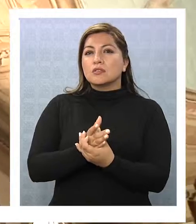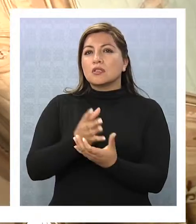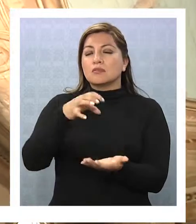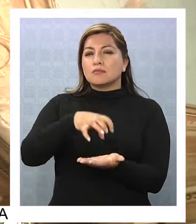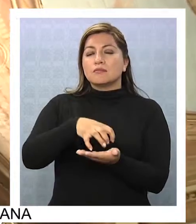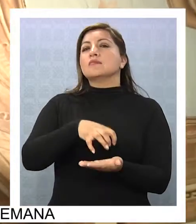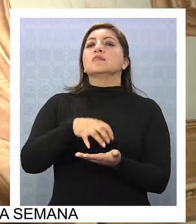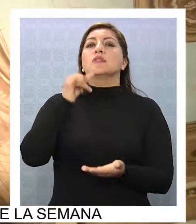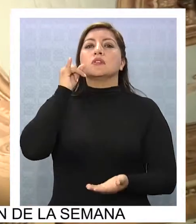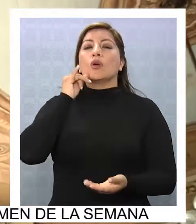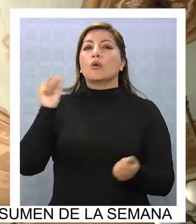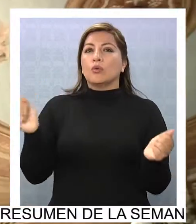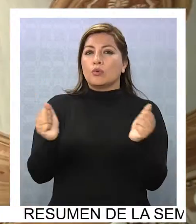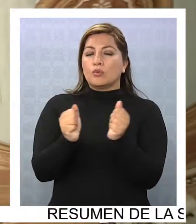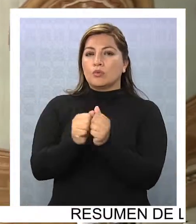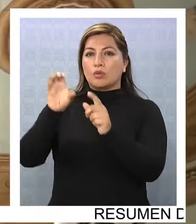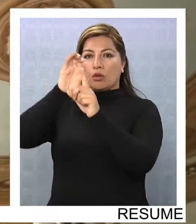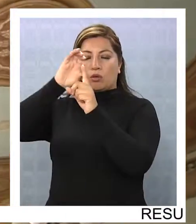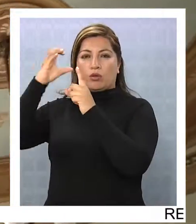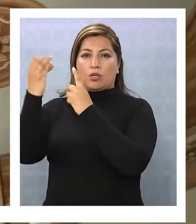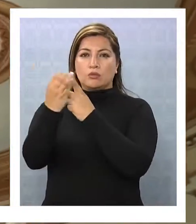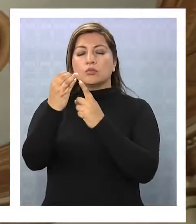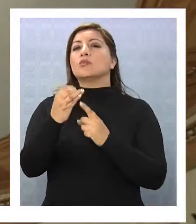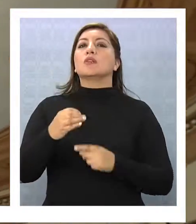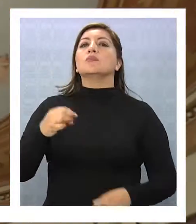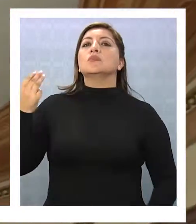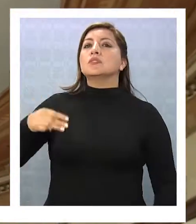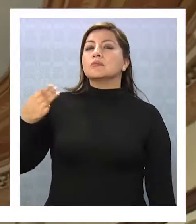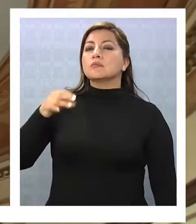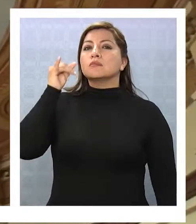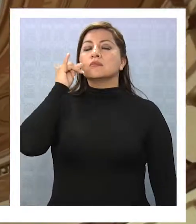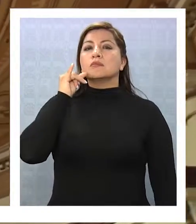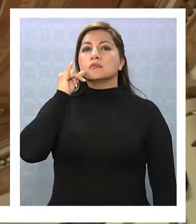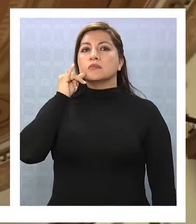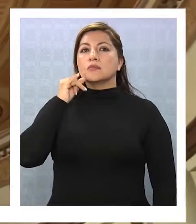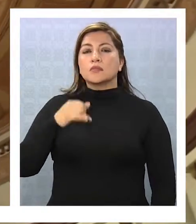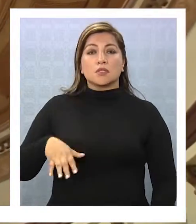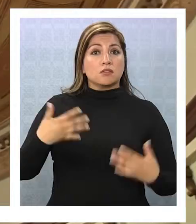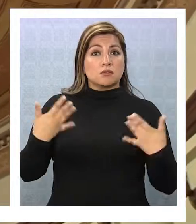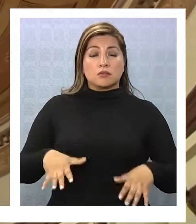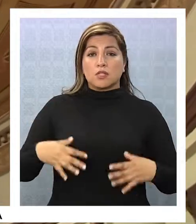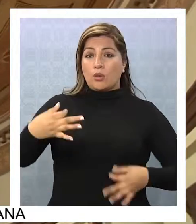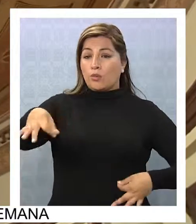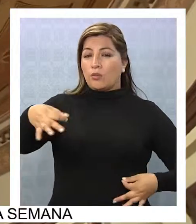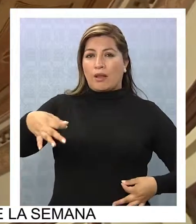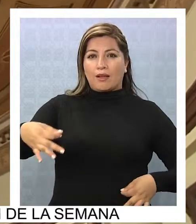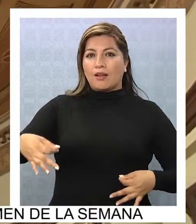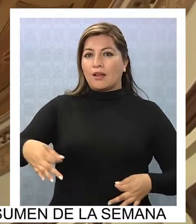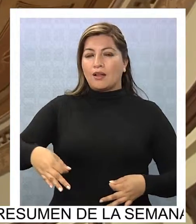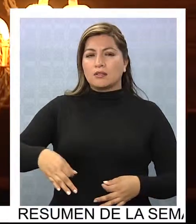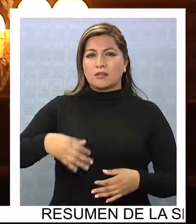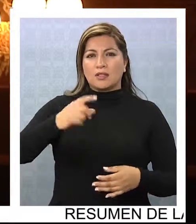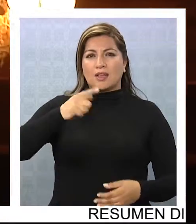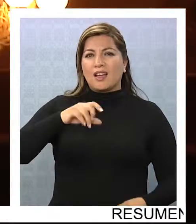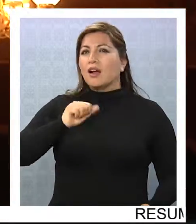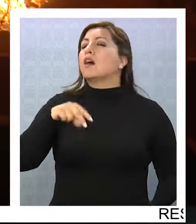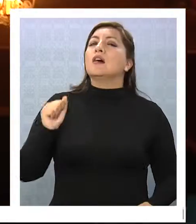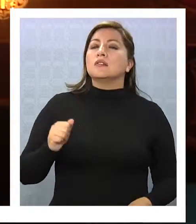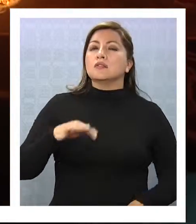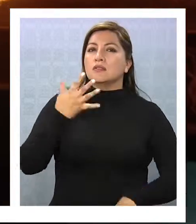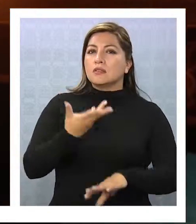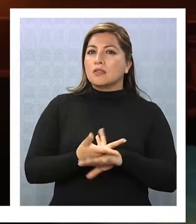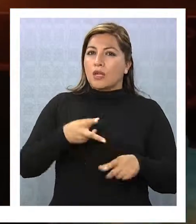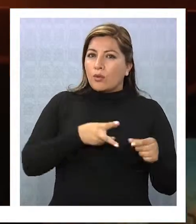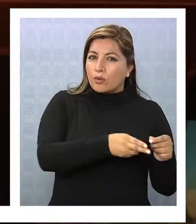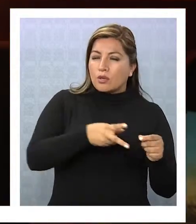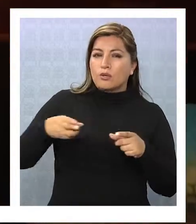el Ministerio de Cultura y la Municipalidad de Iquique. Según la carta GAN, estaría listo para su inauguración entre septiembre y octubre